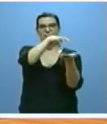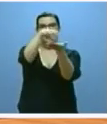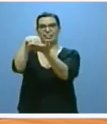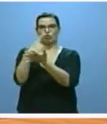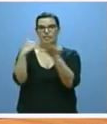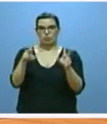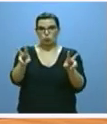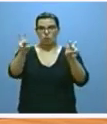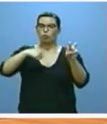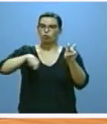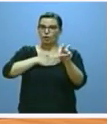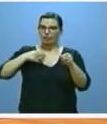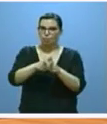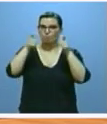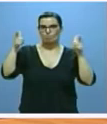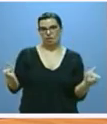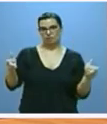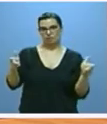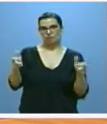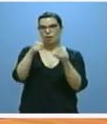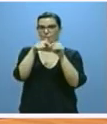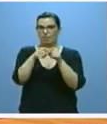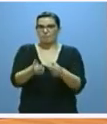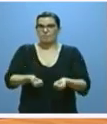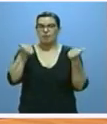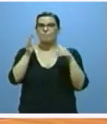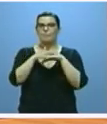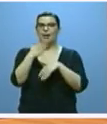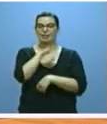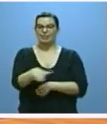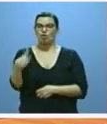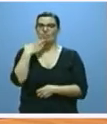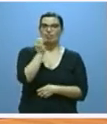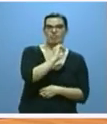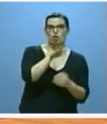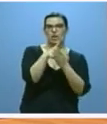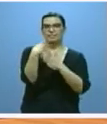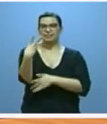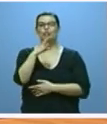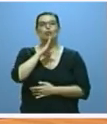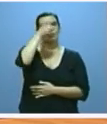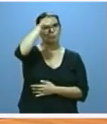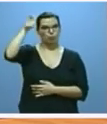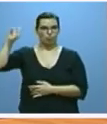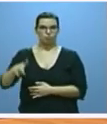vamos a seguir incrementando el número de plazas para niños de 0 a 3 años en el medio rural.